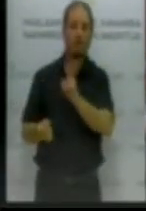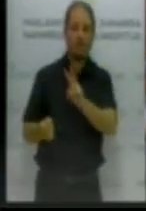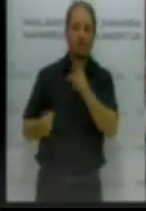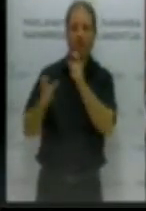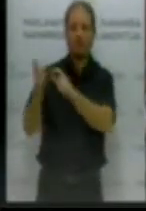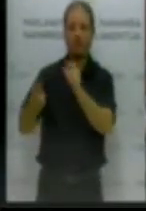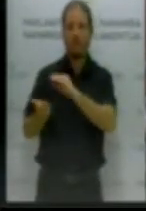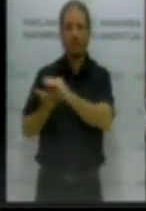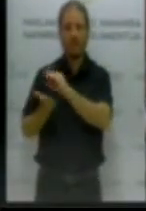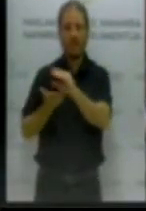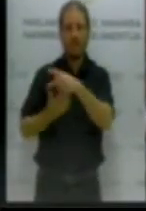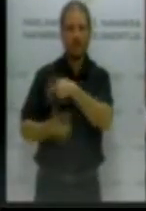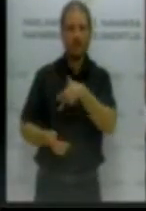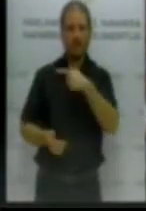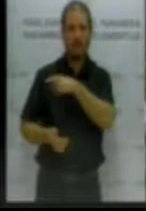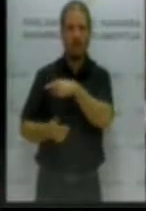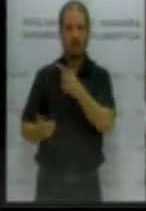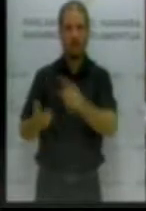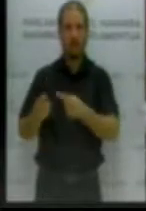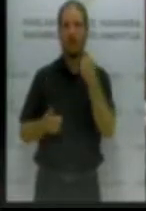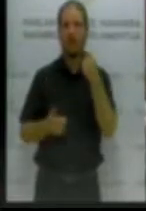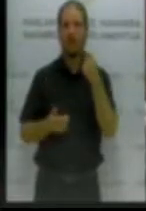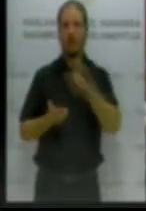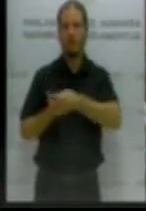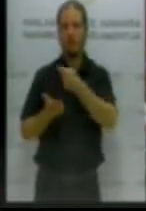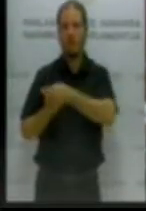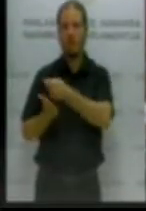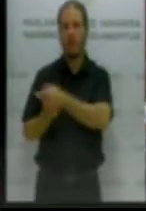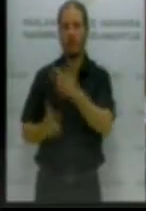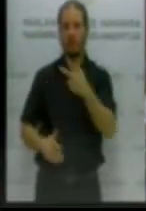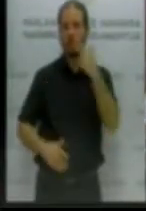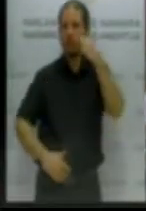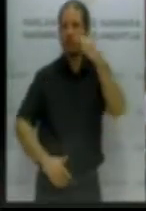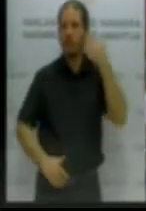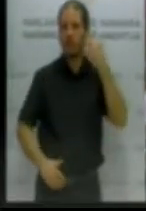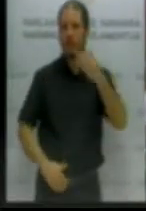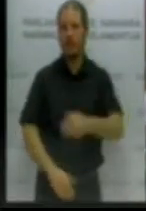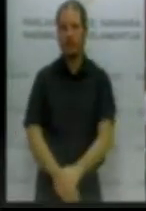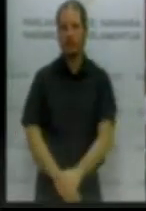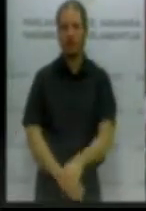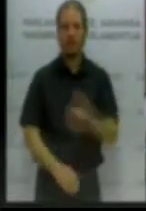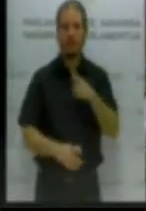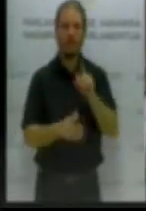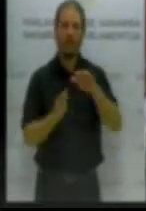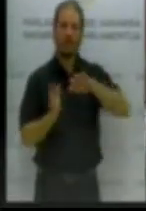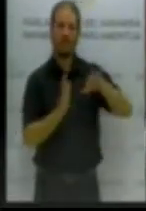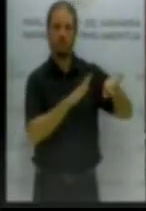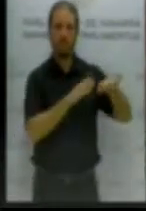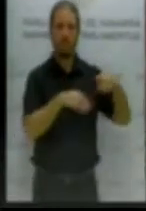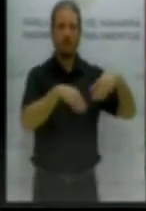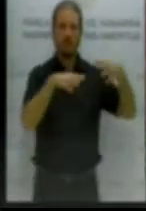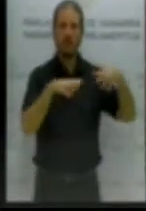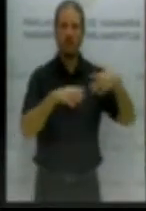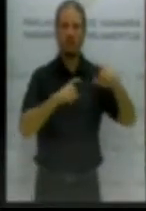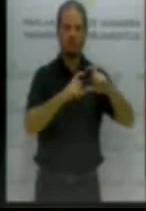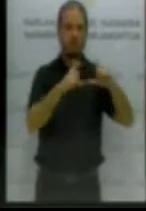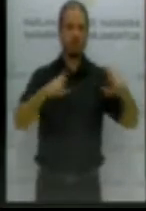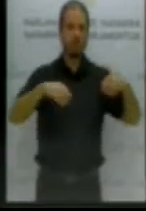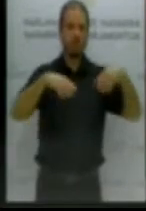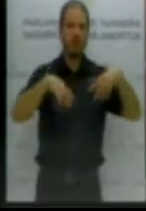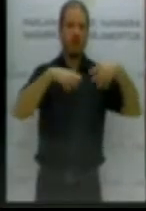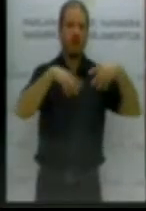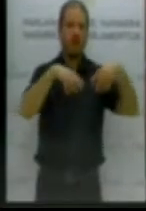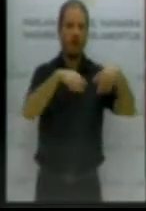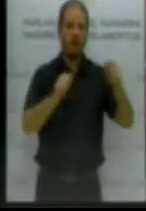pensión digna. Pasemos de las pancartas y de las reivindicaciones de los deseos